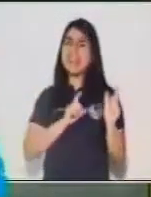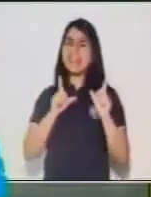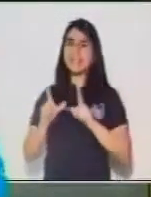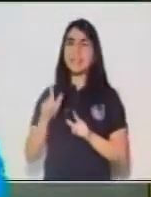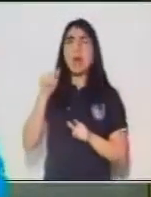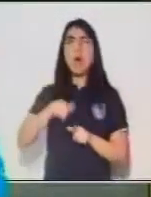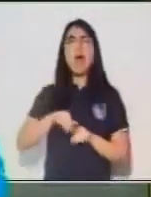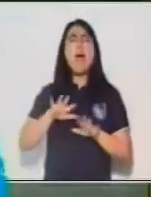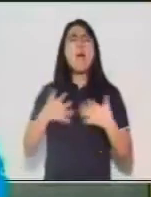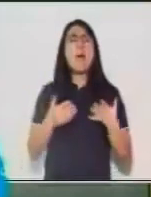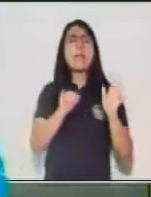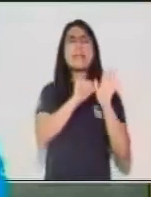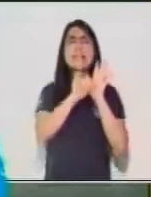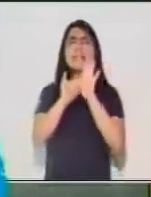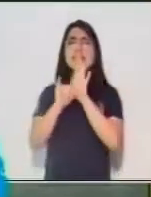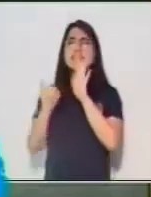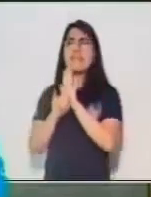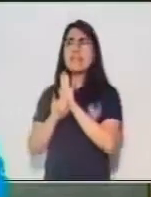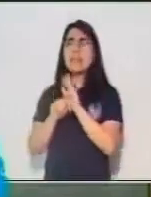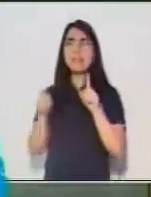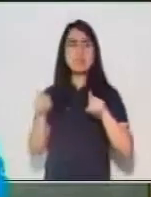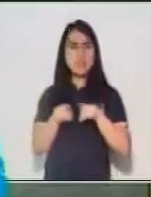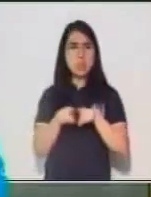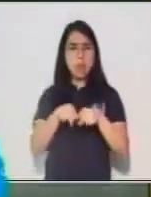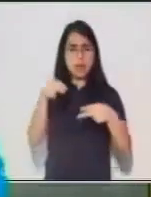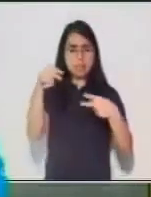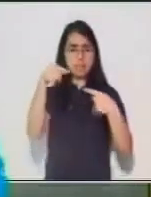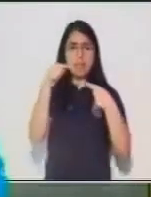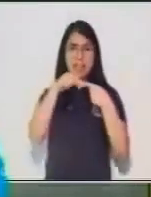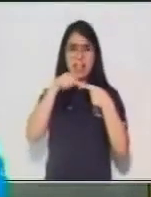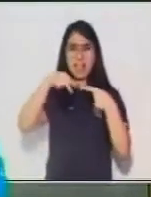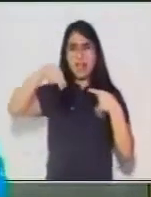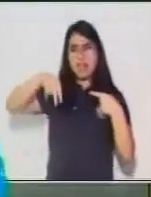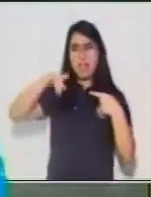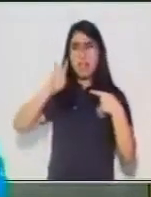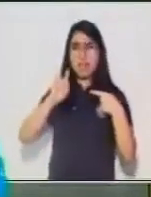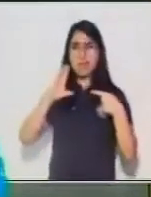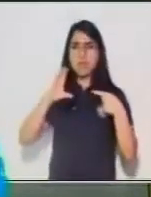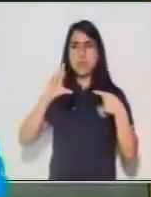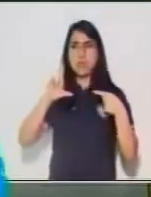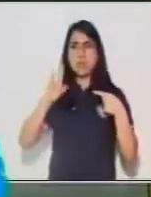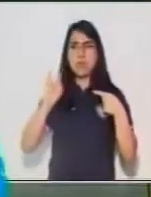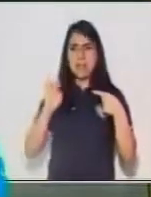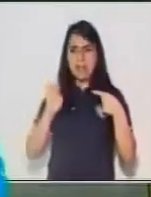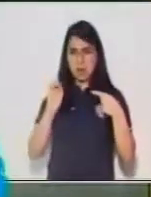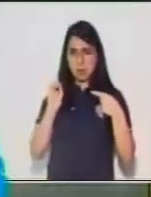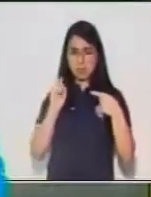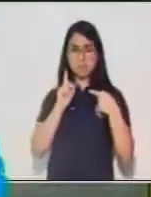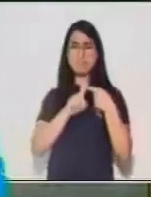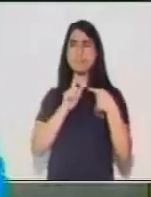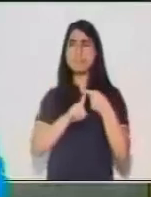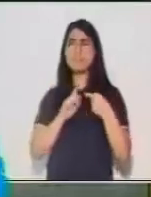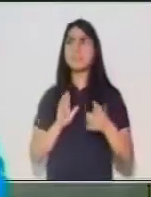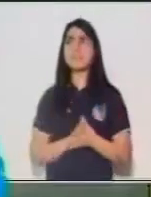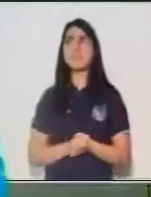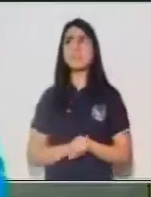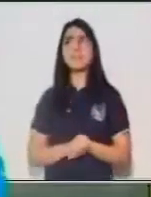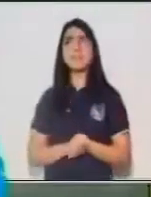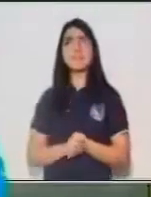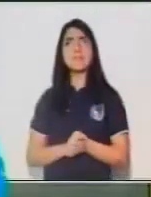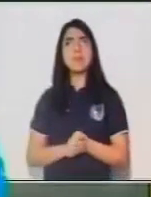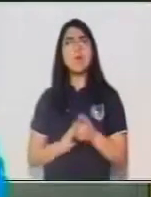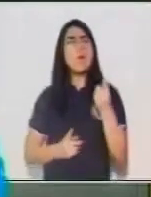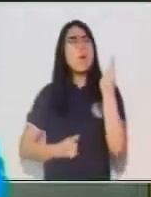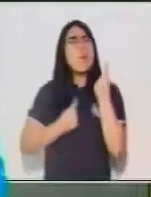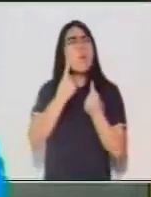vamos a analizar solamente el sujeto, los días calurosos del verano, que corresponde al sujeto. ¿Cuál es la palabra